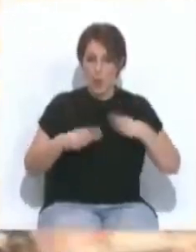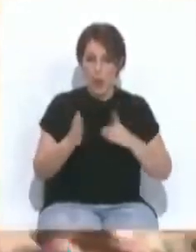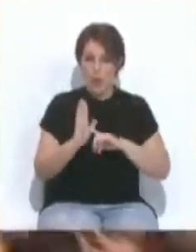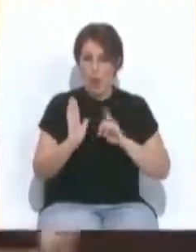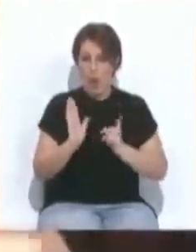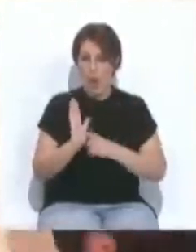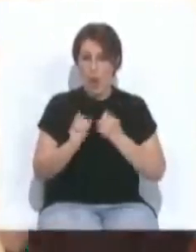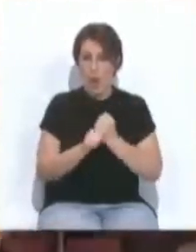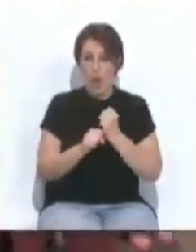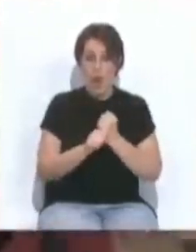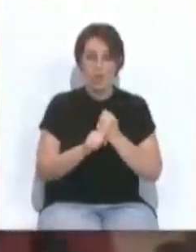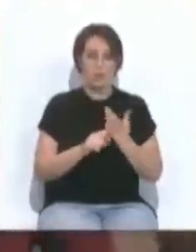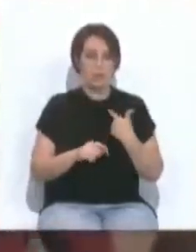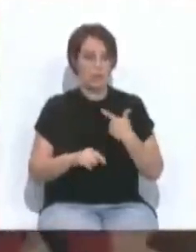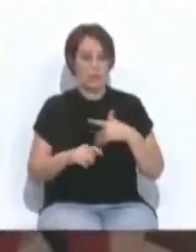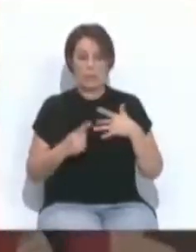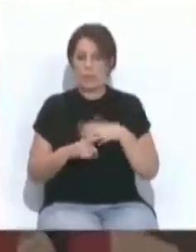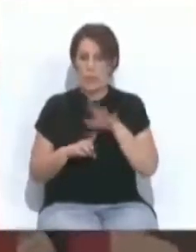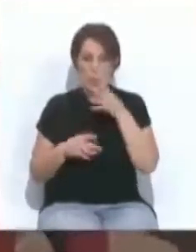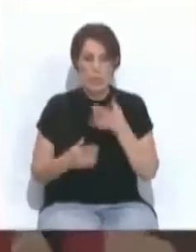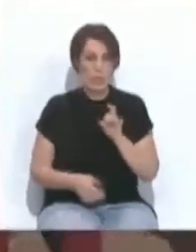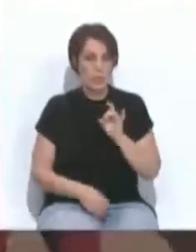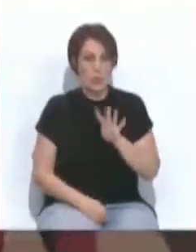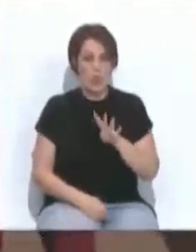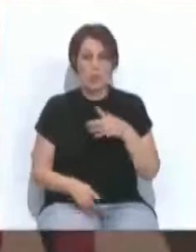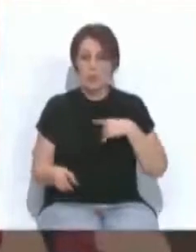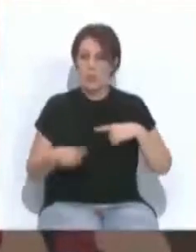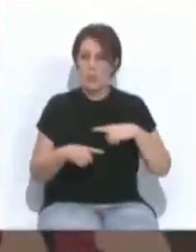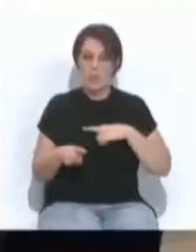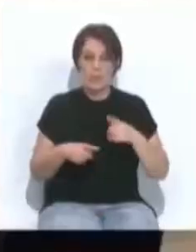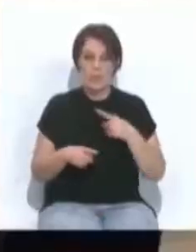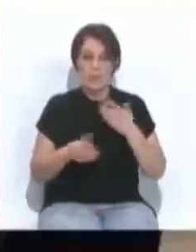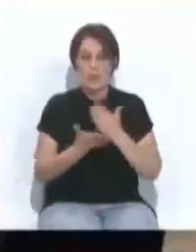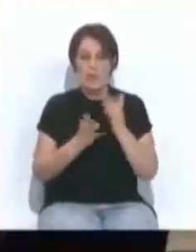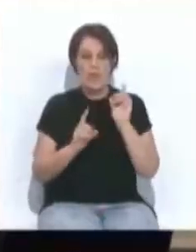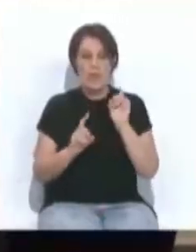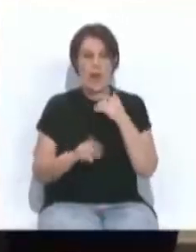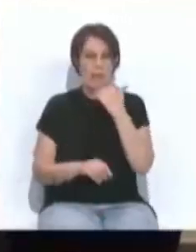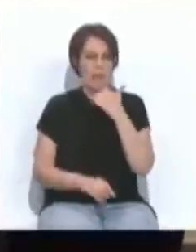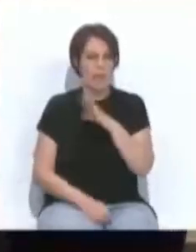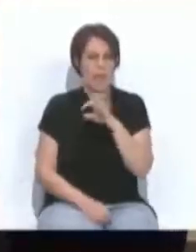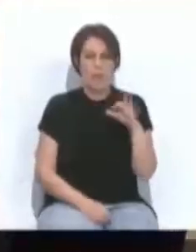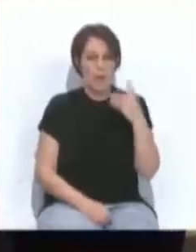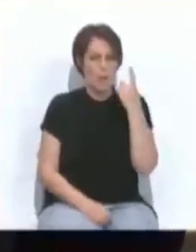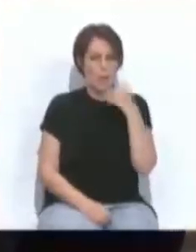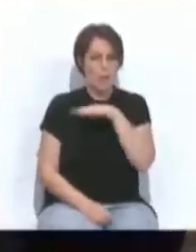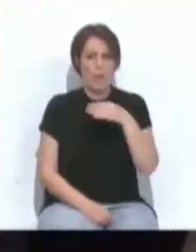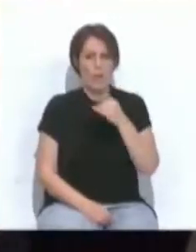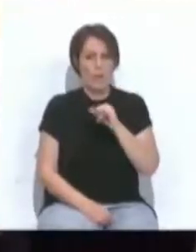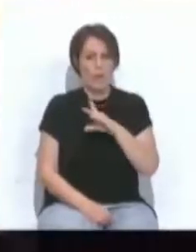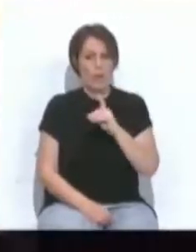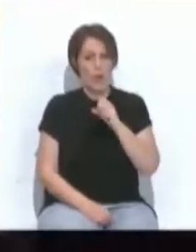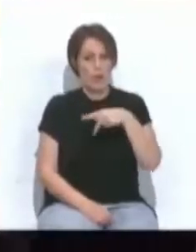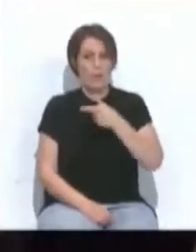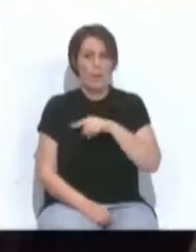y que ha condicionado la situación contractual de los 14 monitores que impartían las clases a cerca de 500 alumnos en el bidón y el